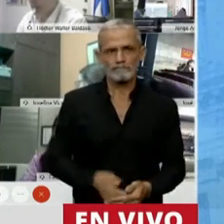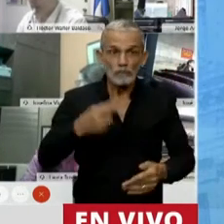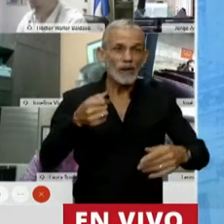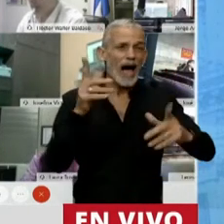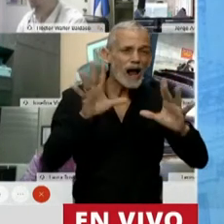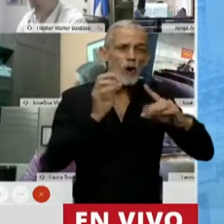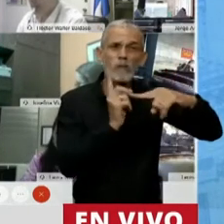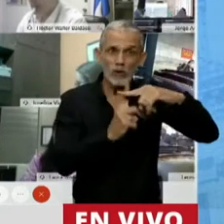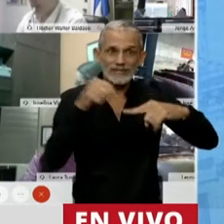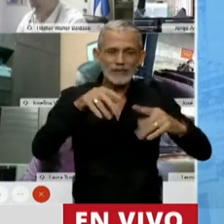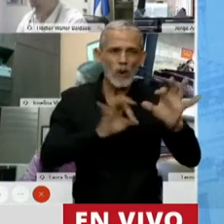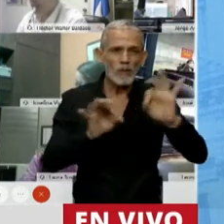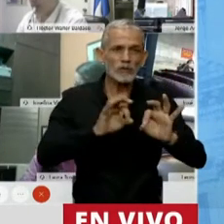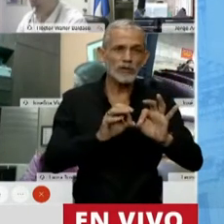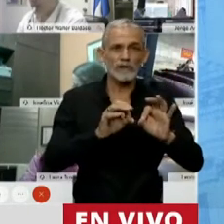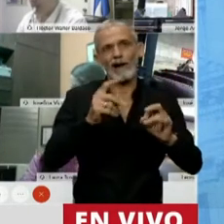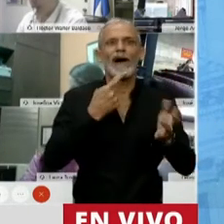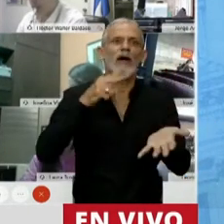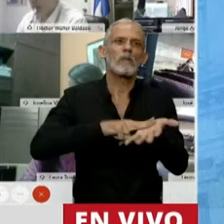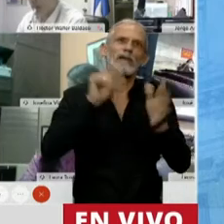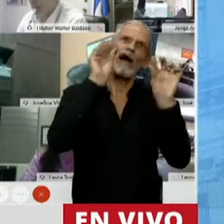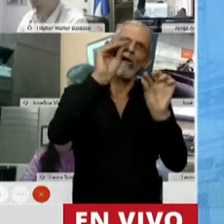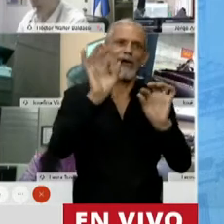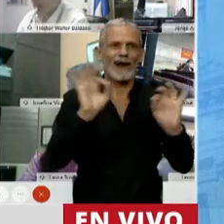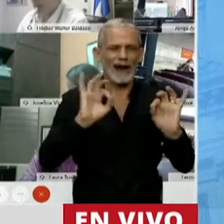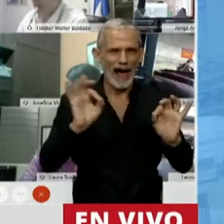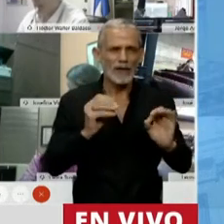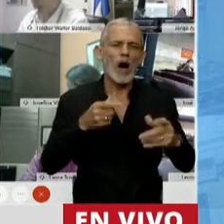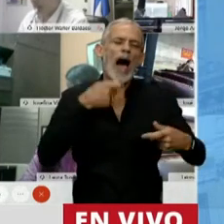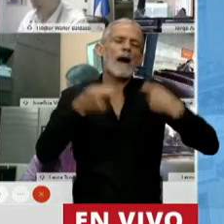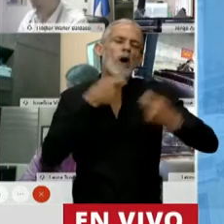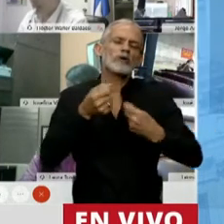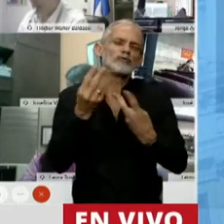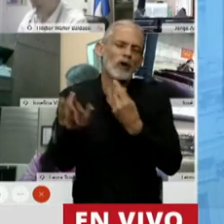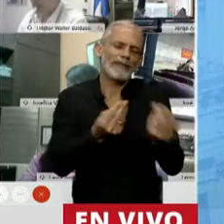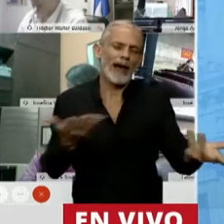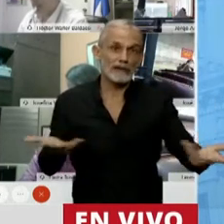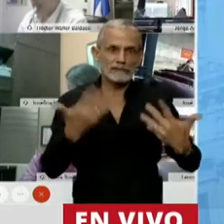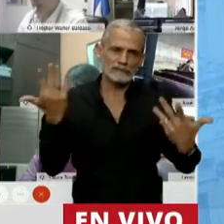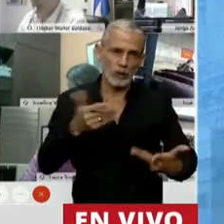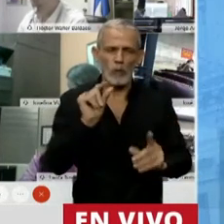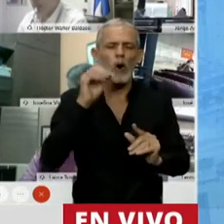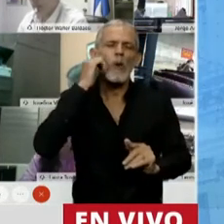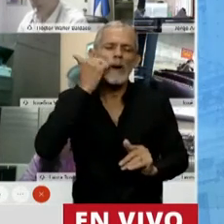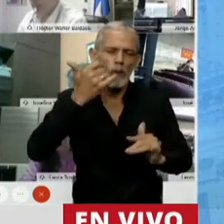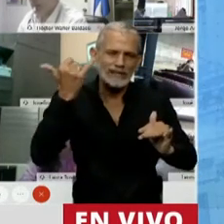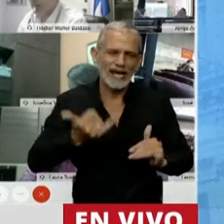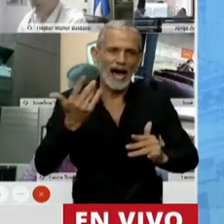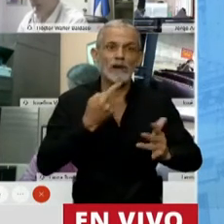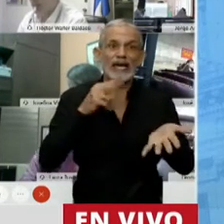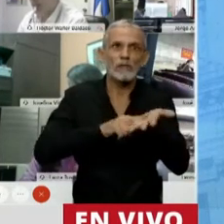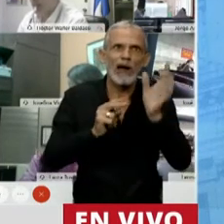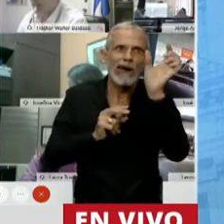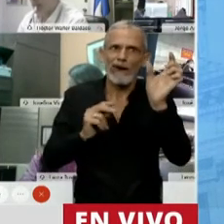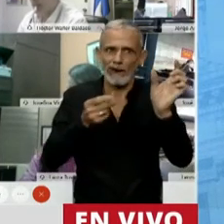es que por lo menos le han cambiado el nombre de impuesto y le han puesto de aporte solidario, por lo menos un poco de vergüenza en poner un